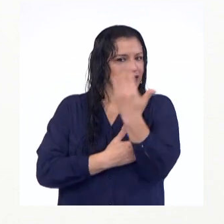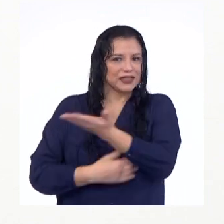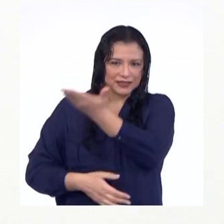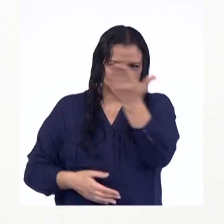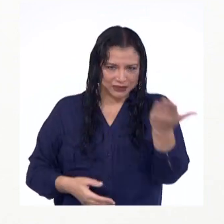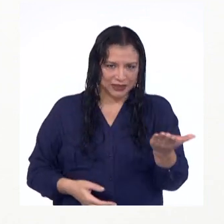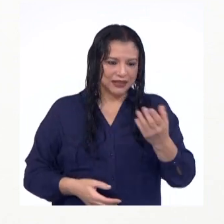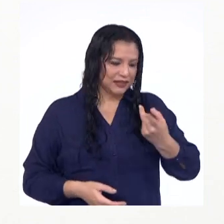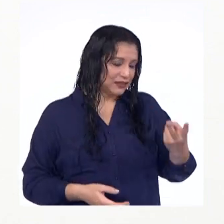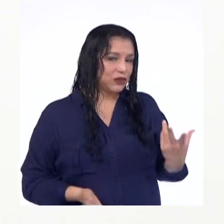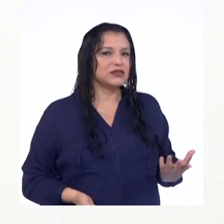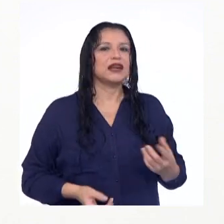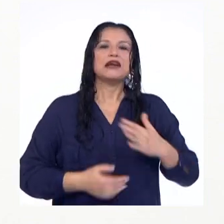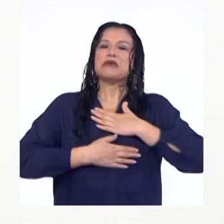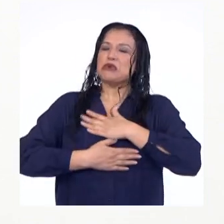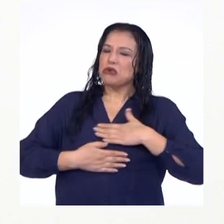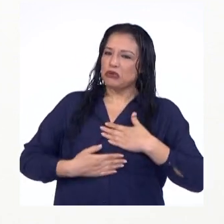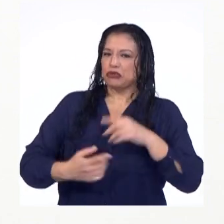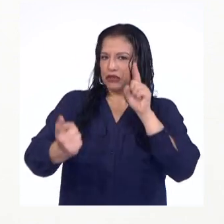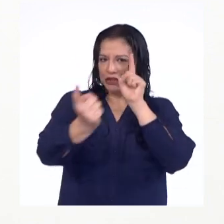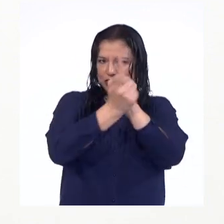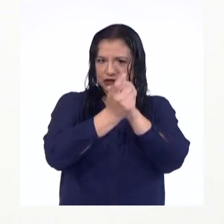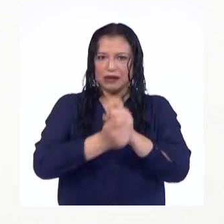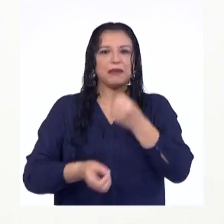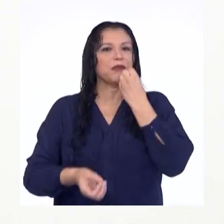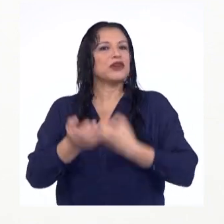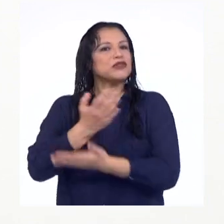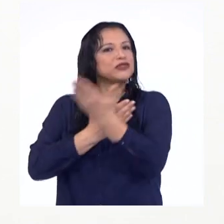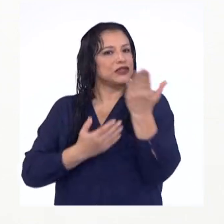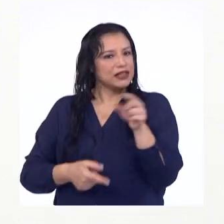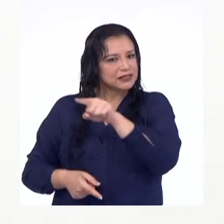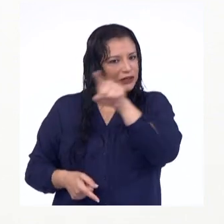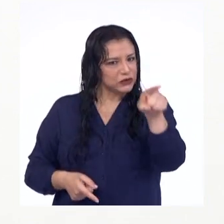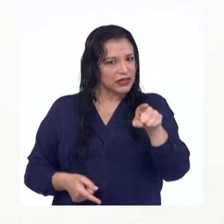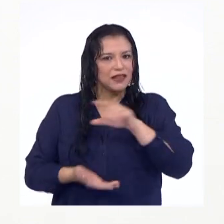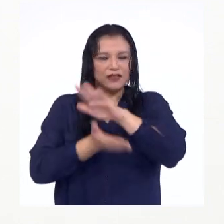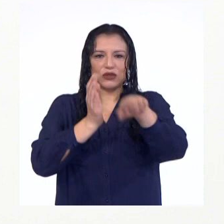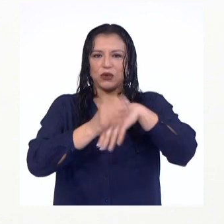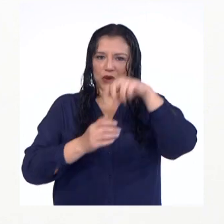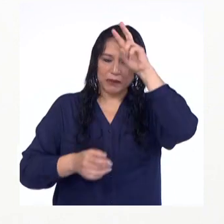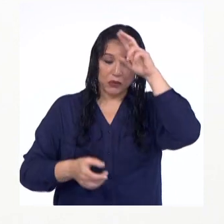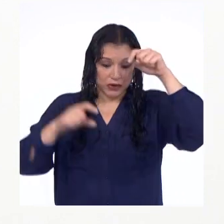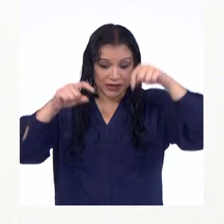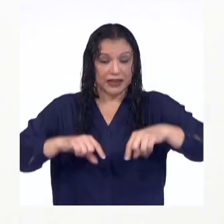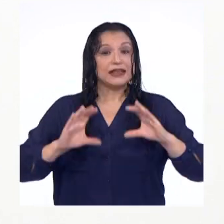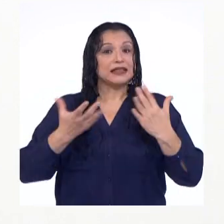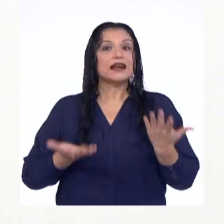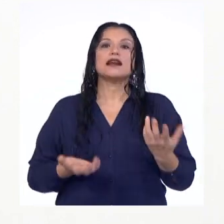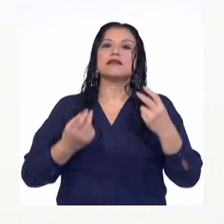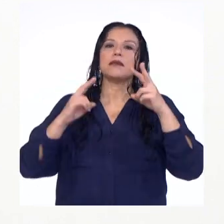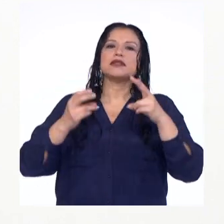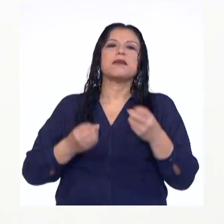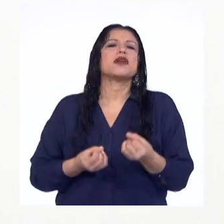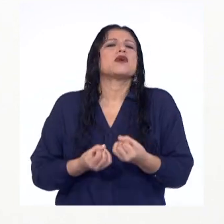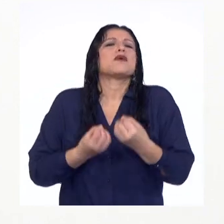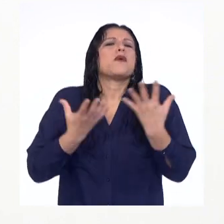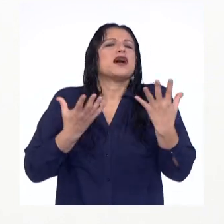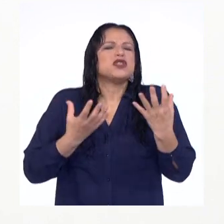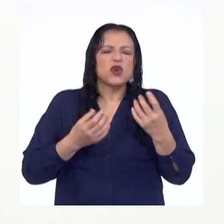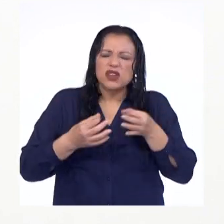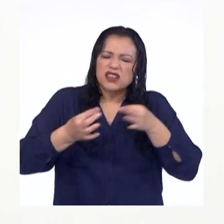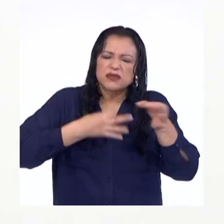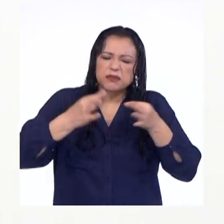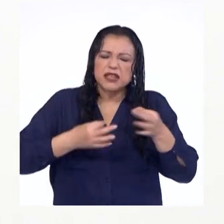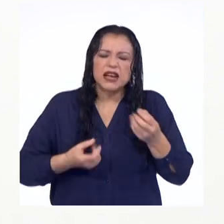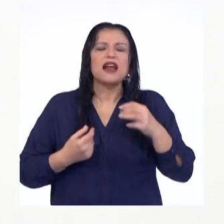días, Junior. Gusto de verlos. Buenos días, chicos de todo el país. En este programa vamos a calcular e interpretar las